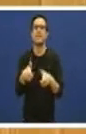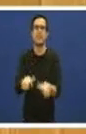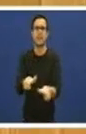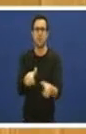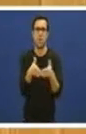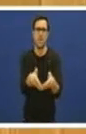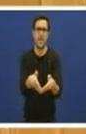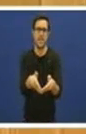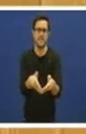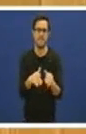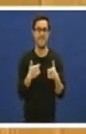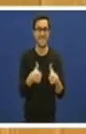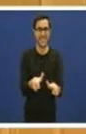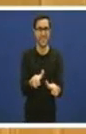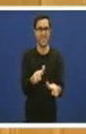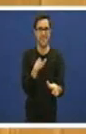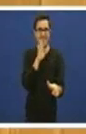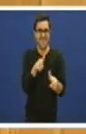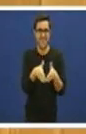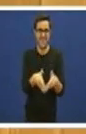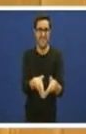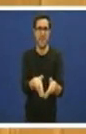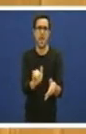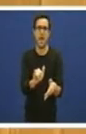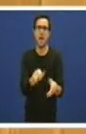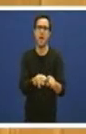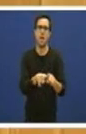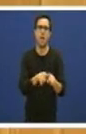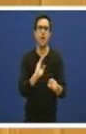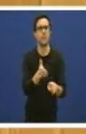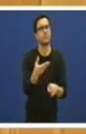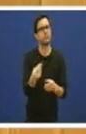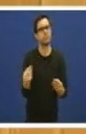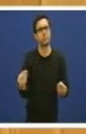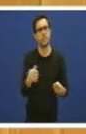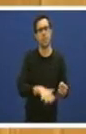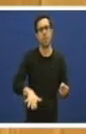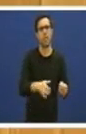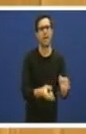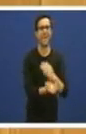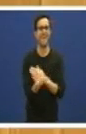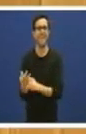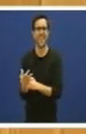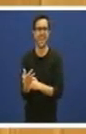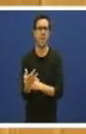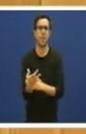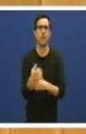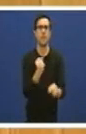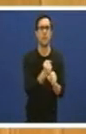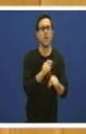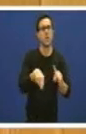que ten unha grande incidencia tanto na xeneración de emprego como na actividade económica